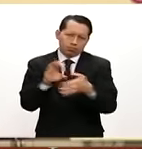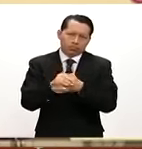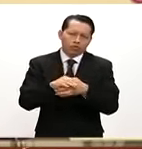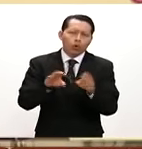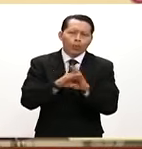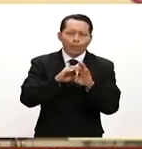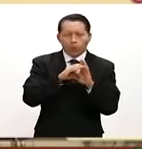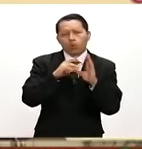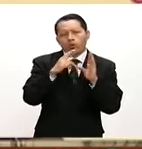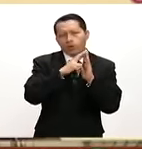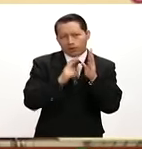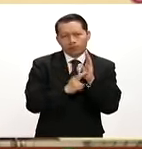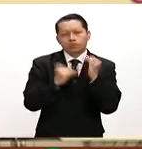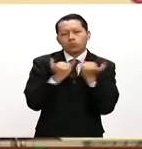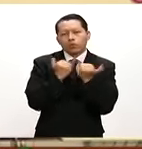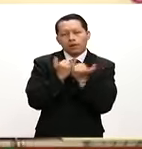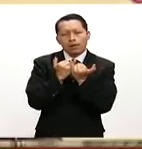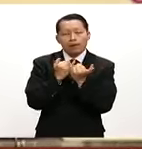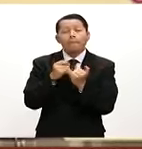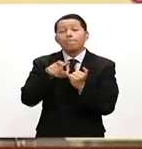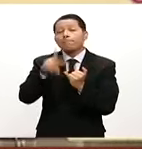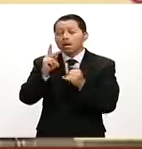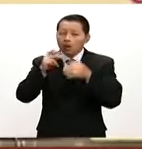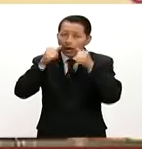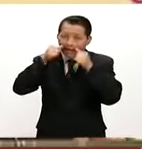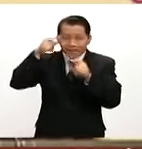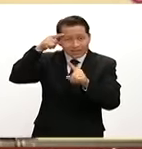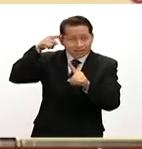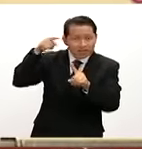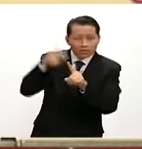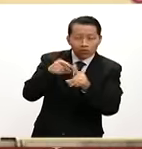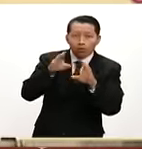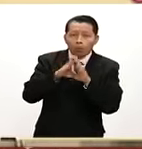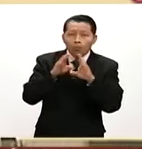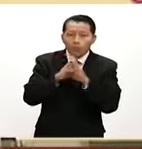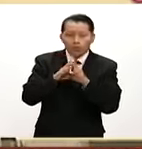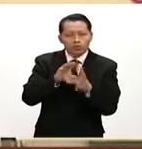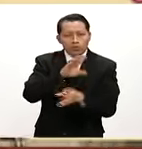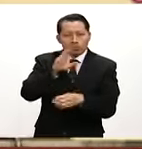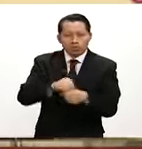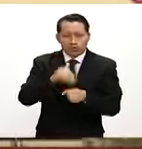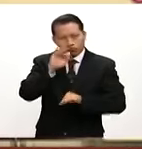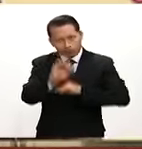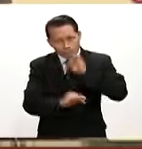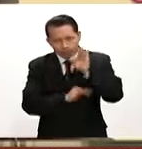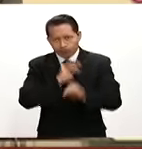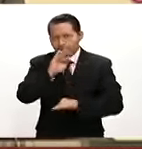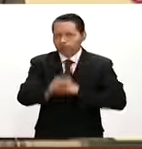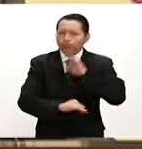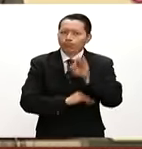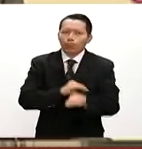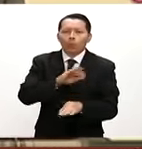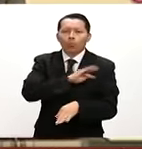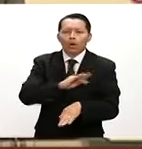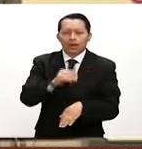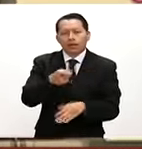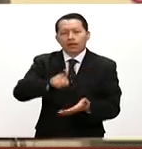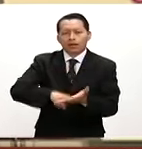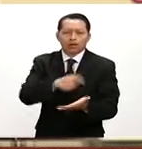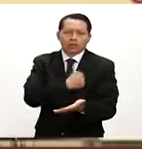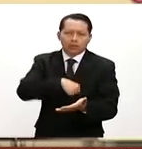normatividad y enfocado, sobre todo, a la atención y al restablecimiento de su salud física,